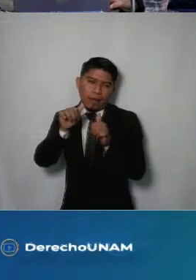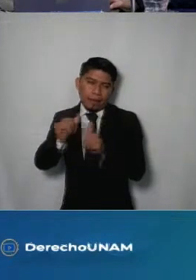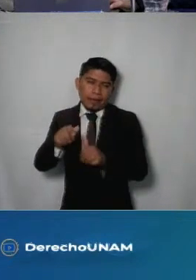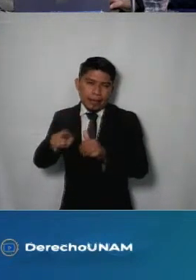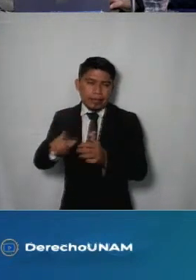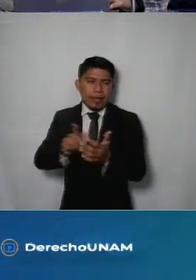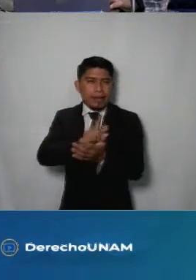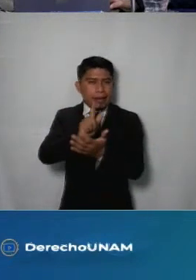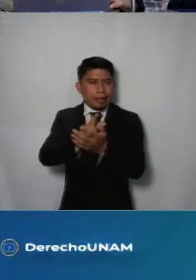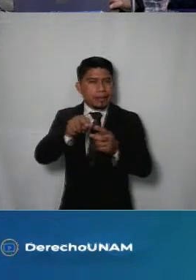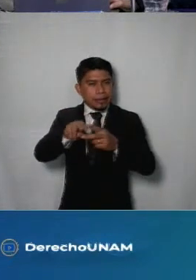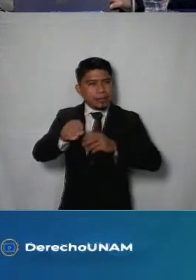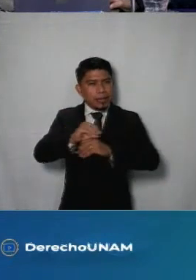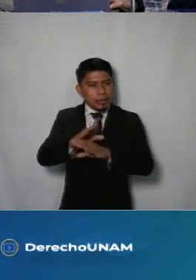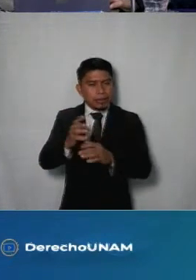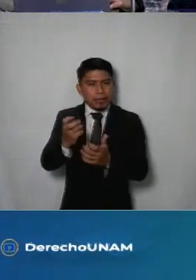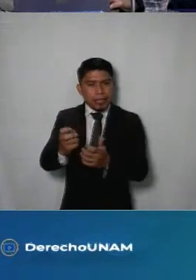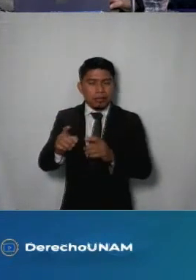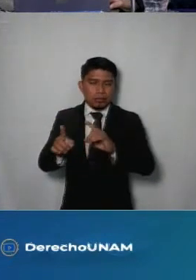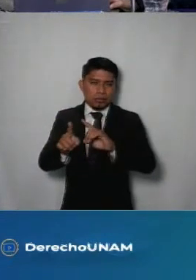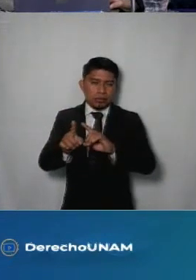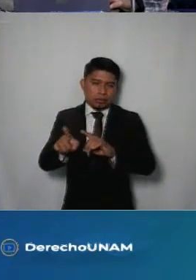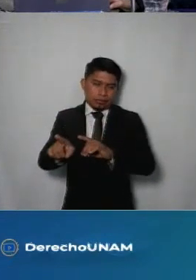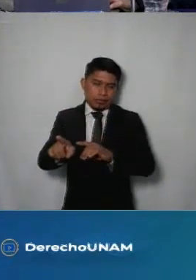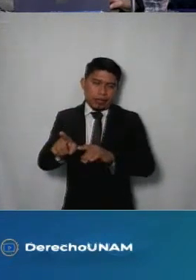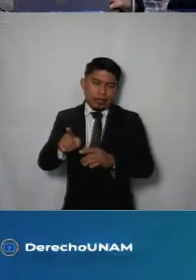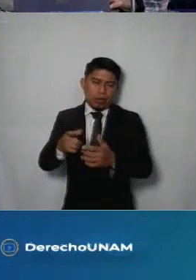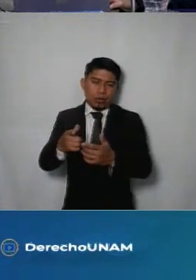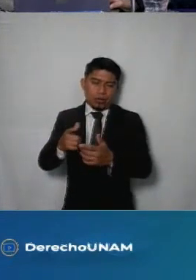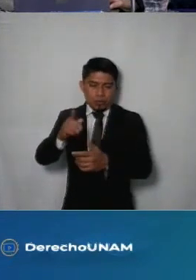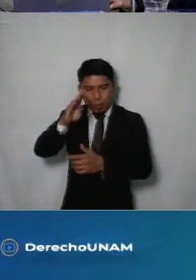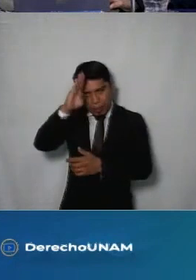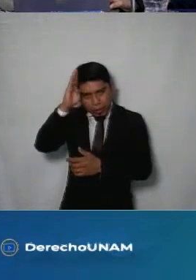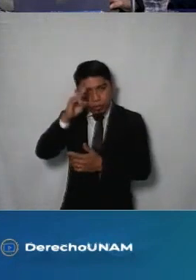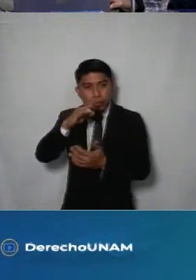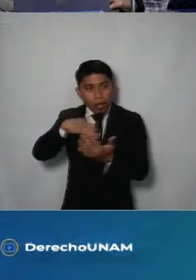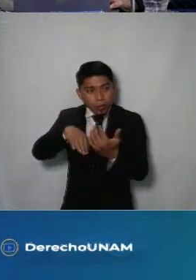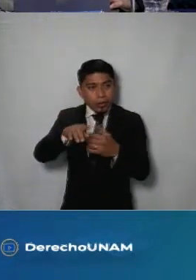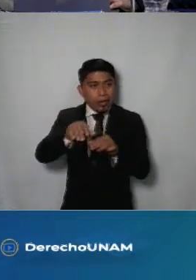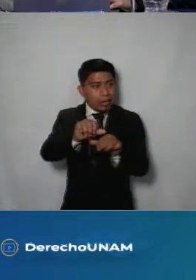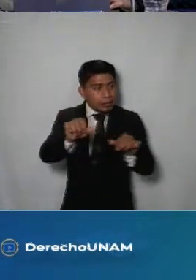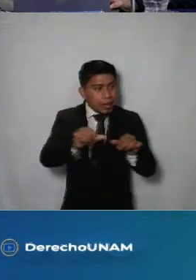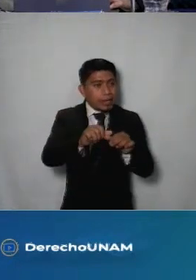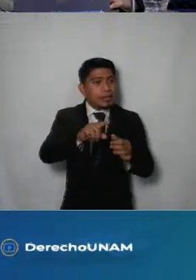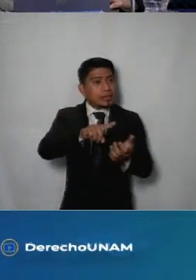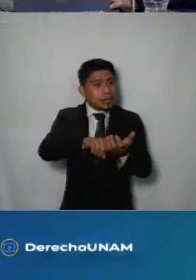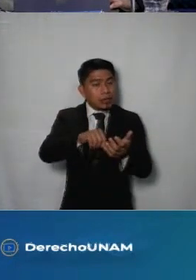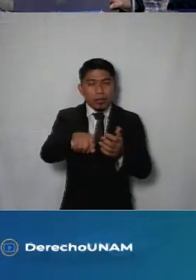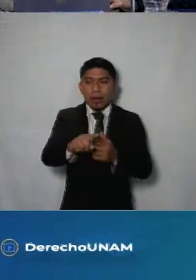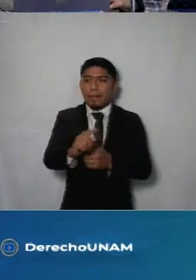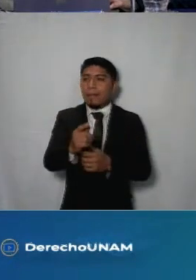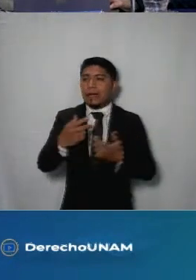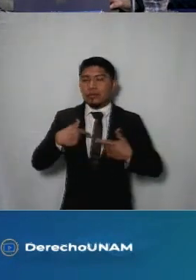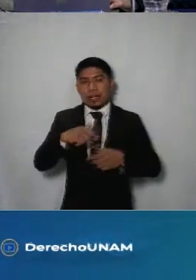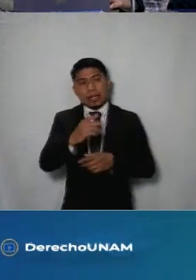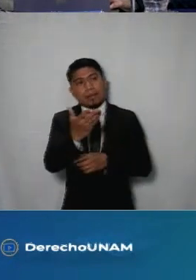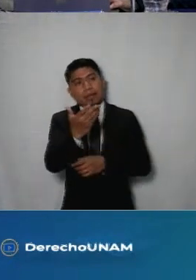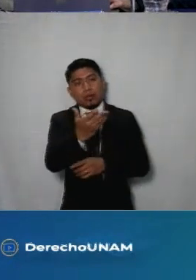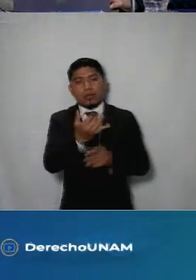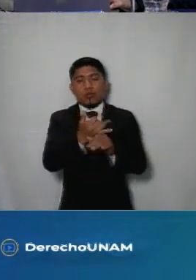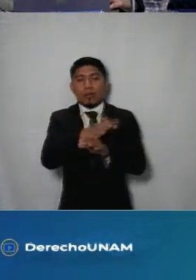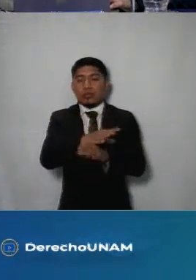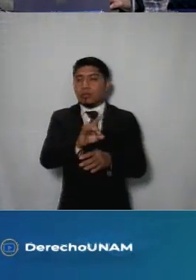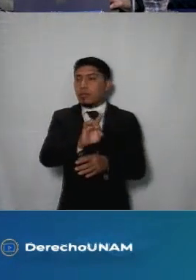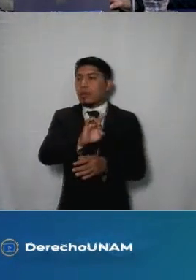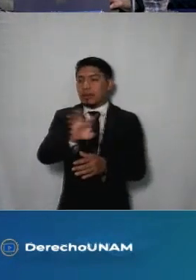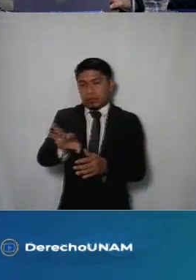atender en la ley de transparencia el sujeto obligado pues tiene que turnar a todas las áreas internas el solicitante simplemente manda